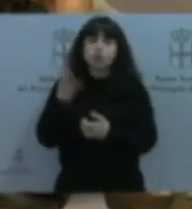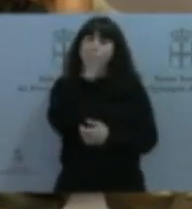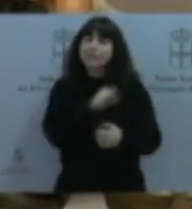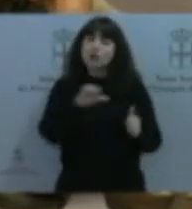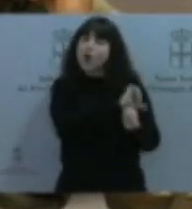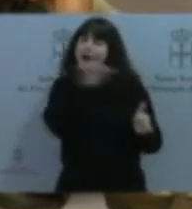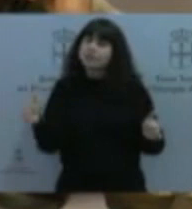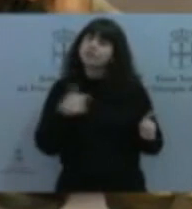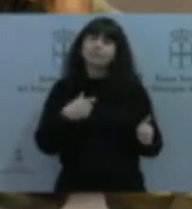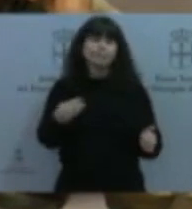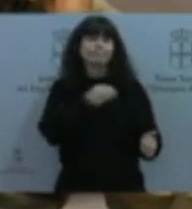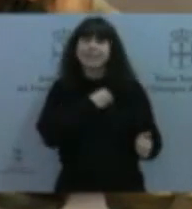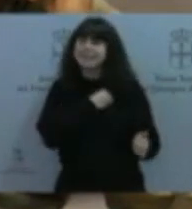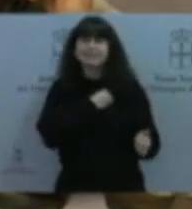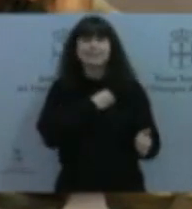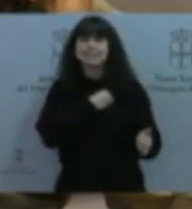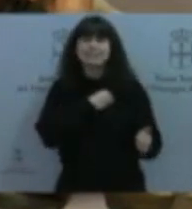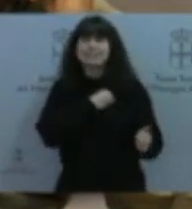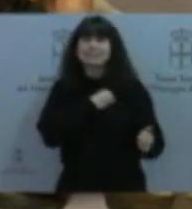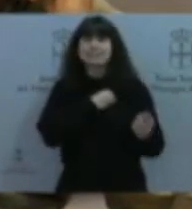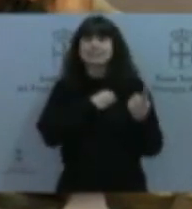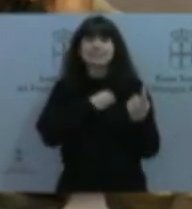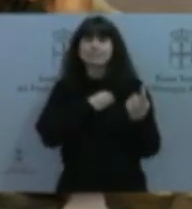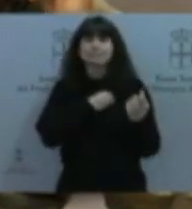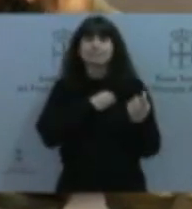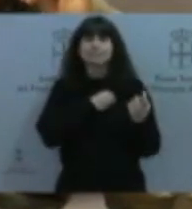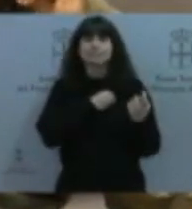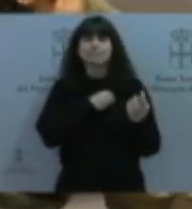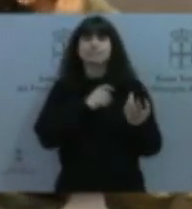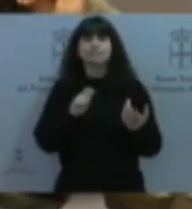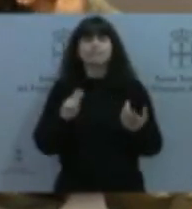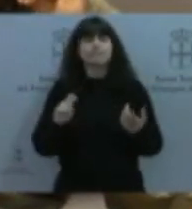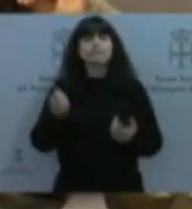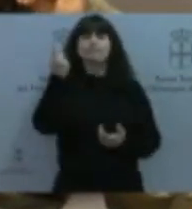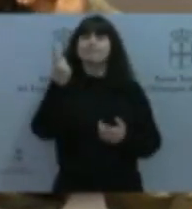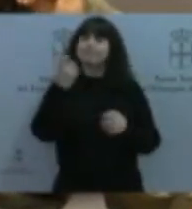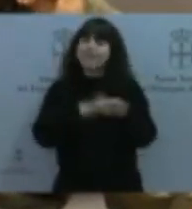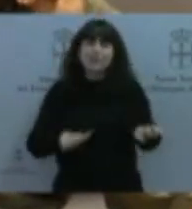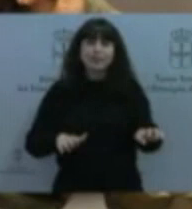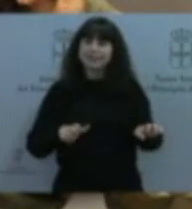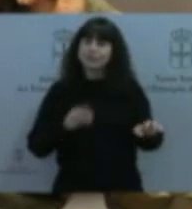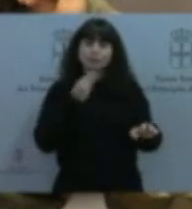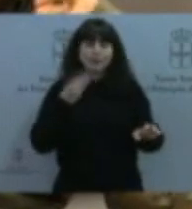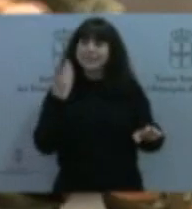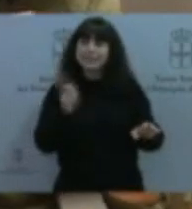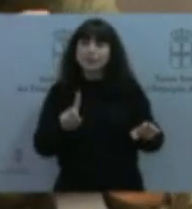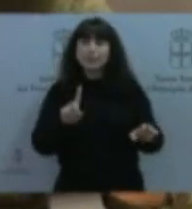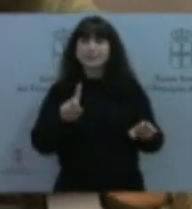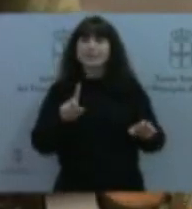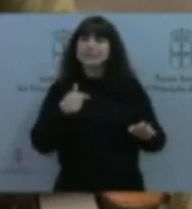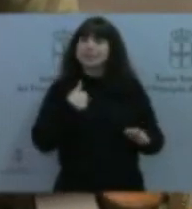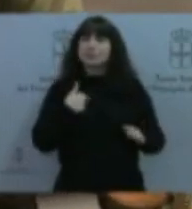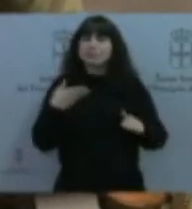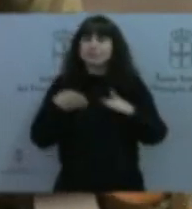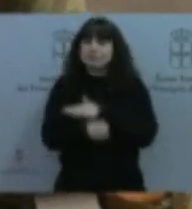botón, de que no hubiéramos conseguido una mayoría suficiente cuando apretamos el botón del sí. Entra aquí diciendo que para mí sería el mayor